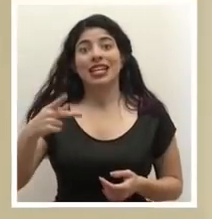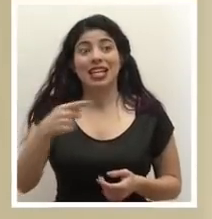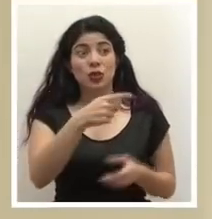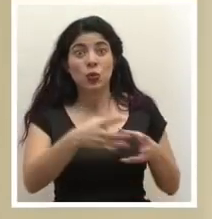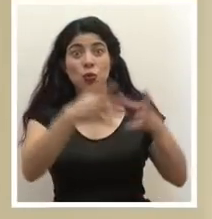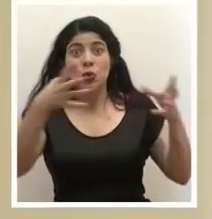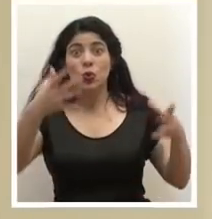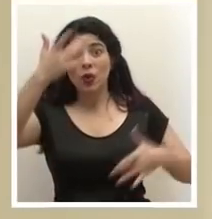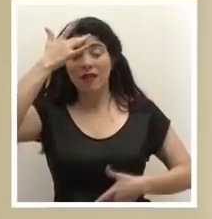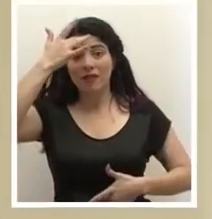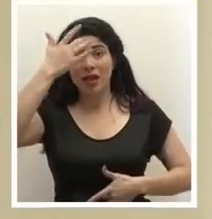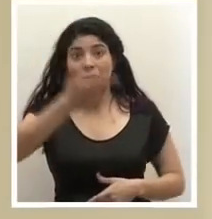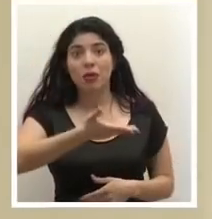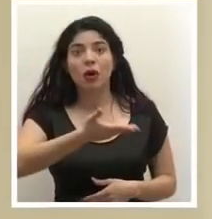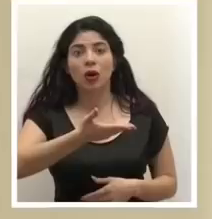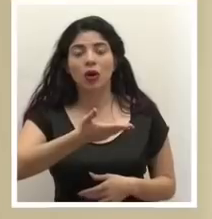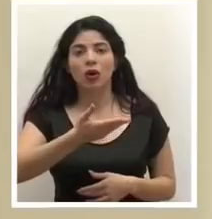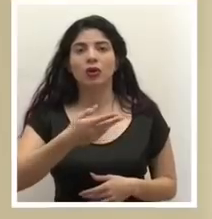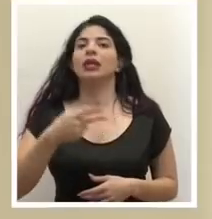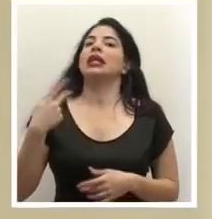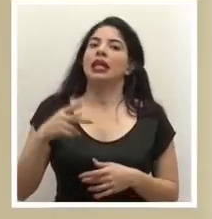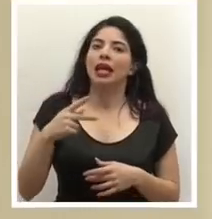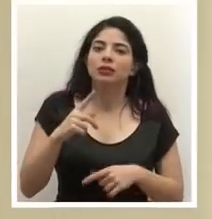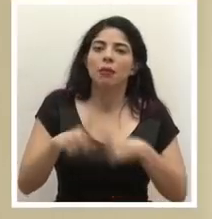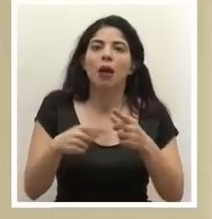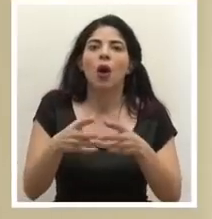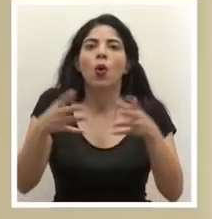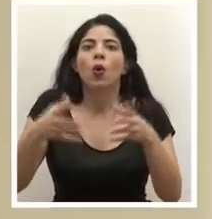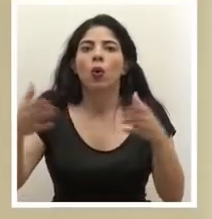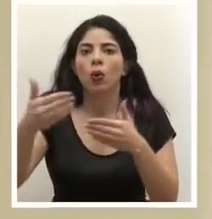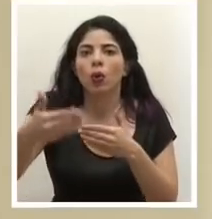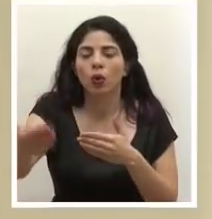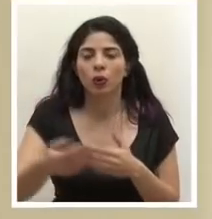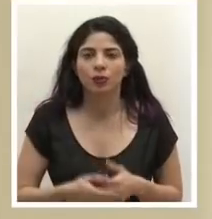de casos se aumente en los días posteriores.